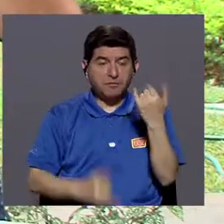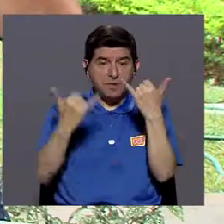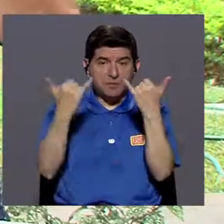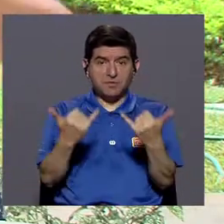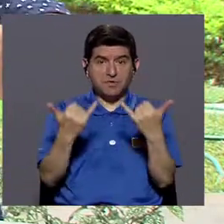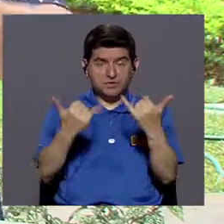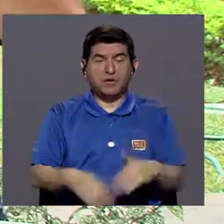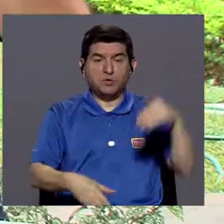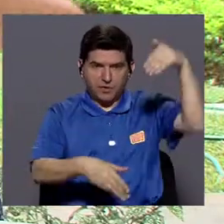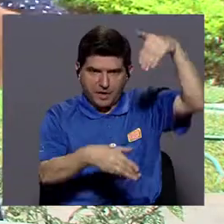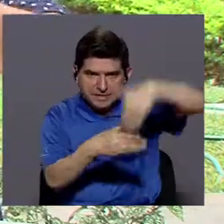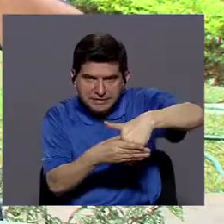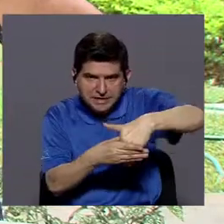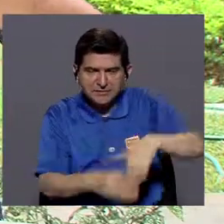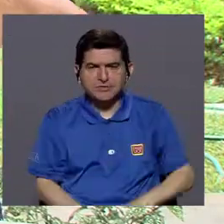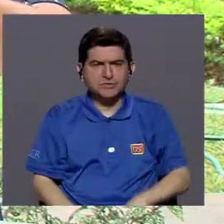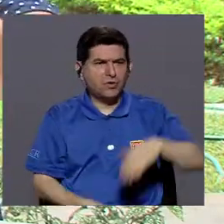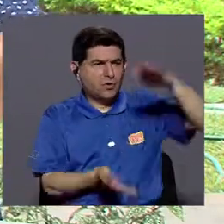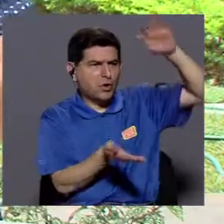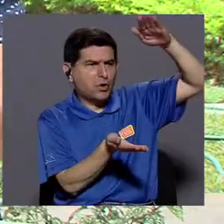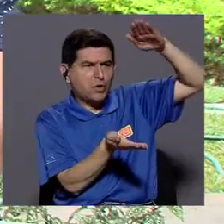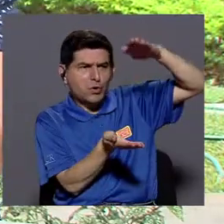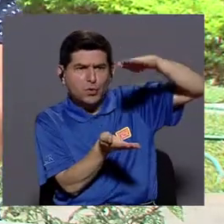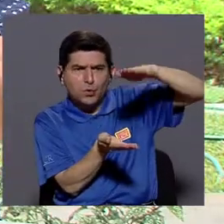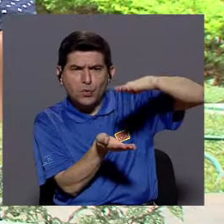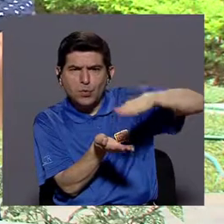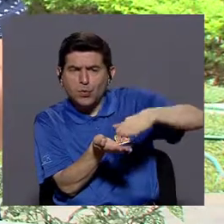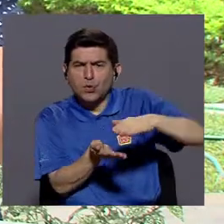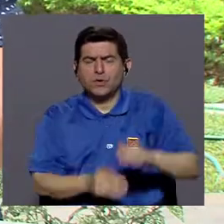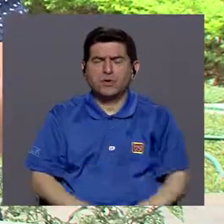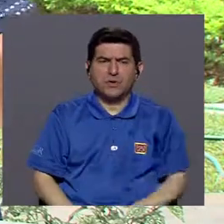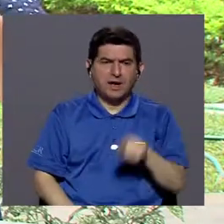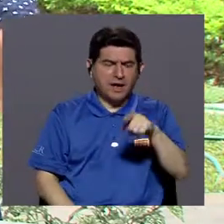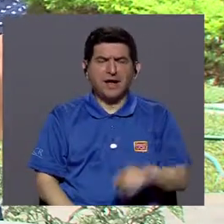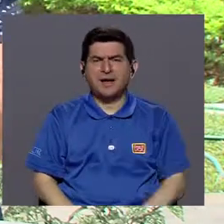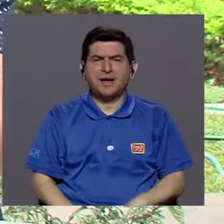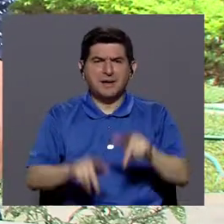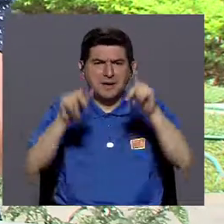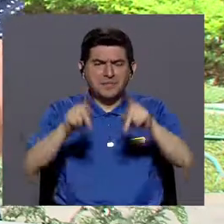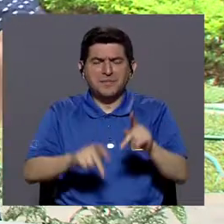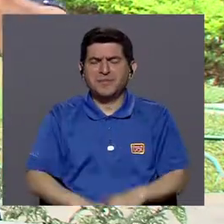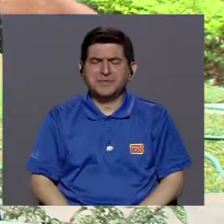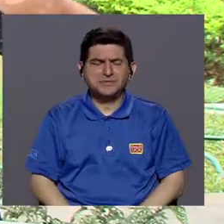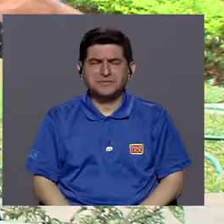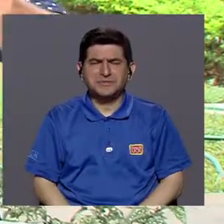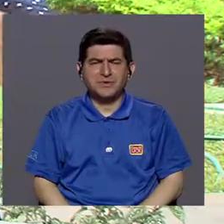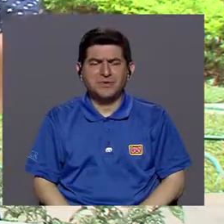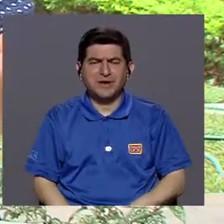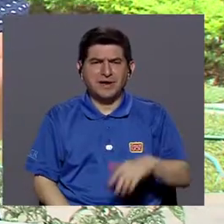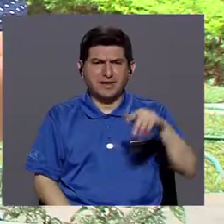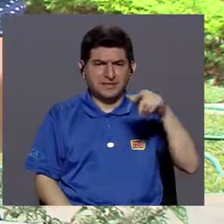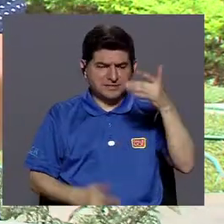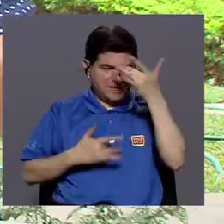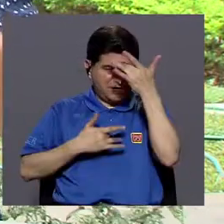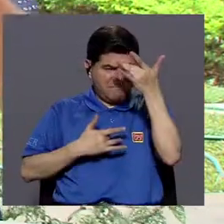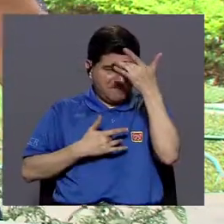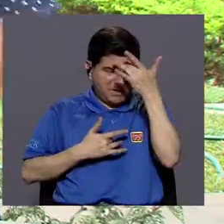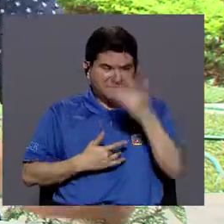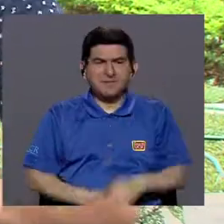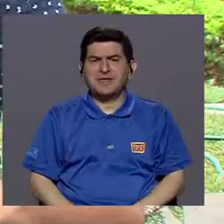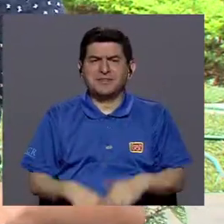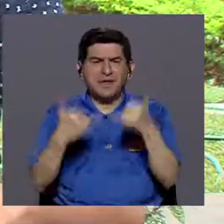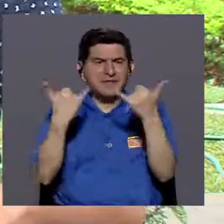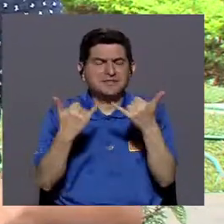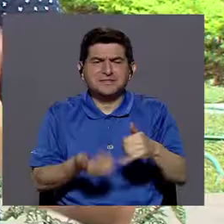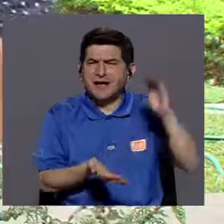vemos el corte temporal de la intervención y vemos cómo baja esa morbilidad, cómo baja la incapacidad por polio, cómo baja la enfermedad